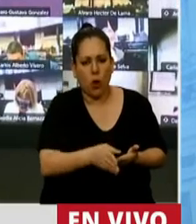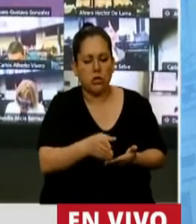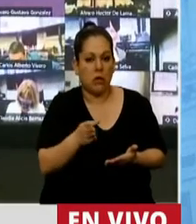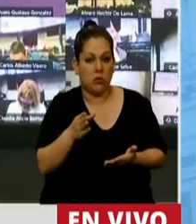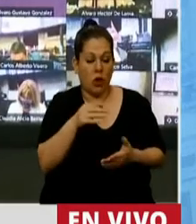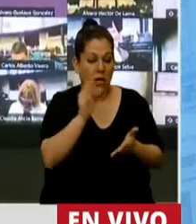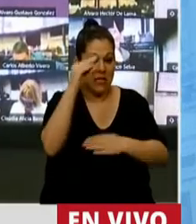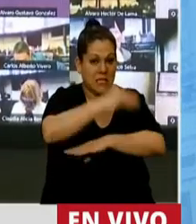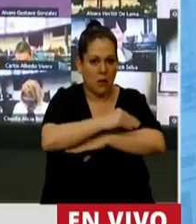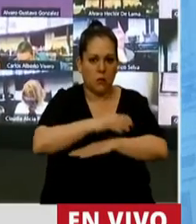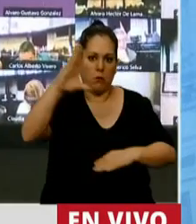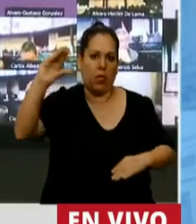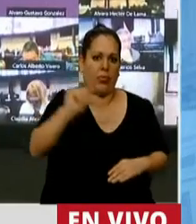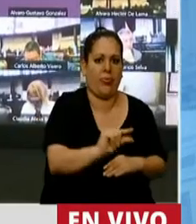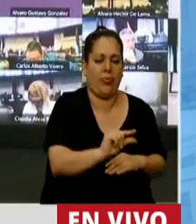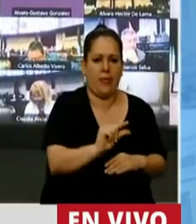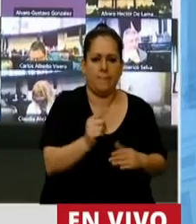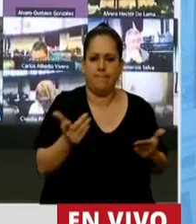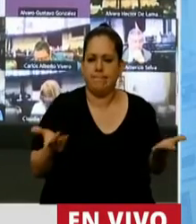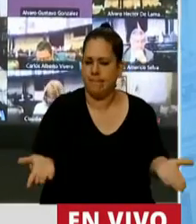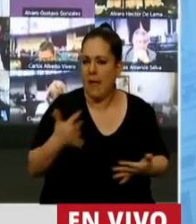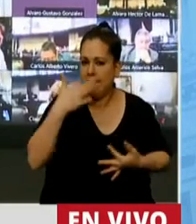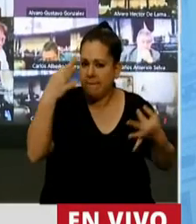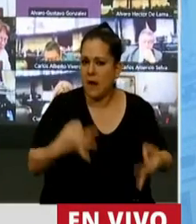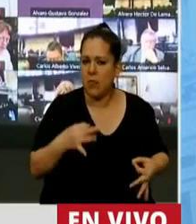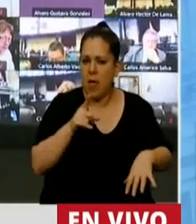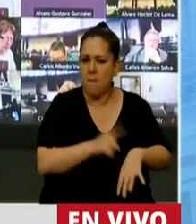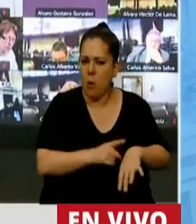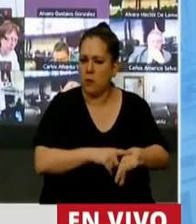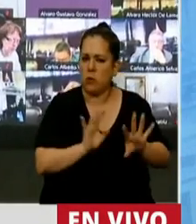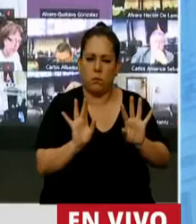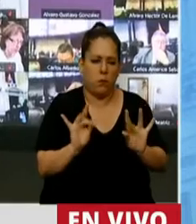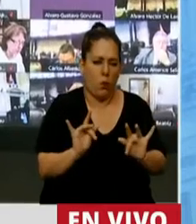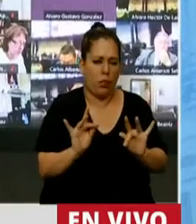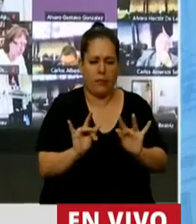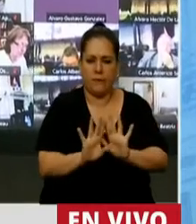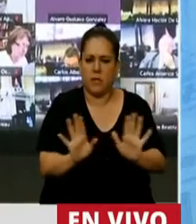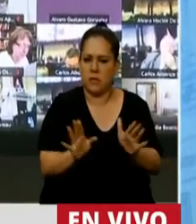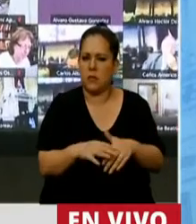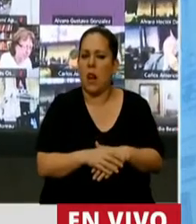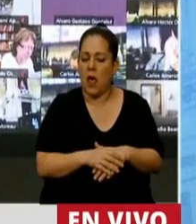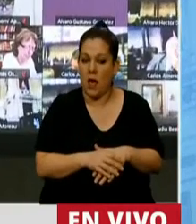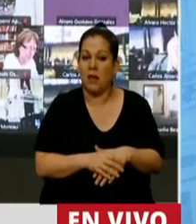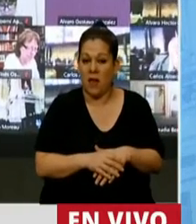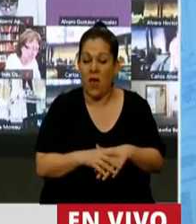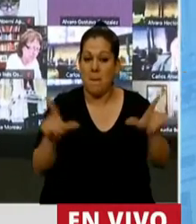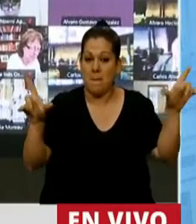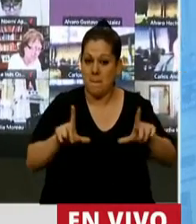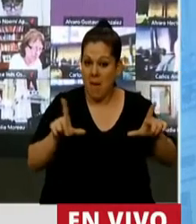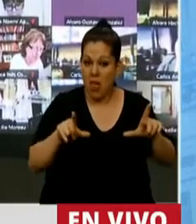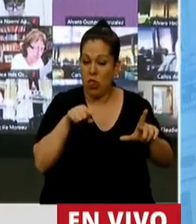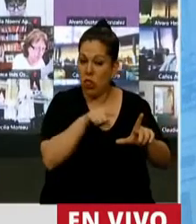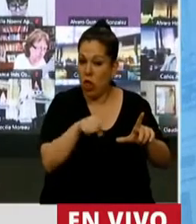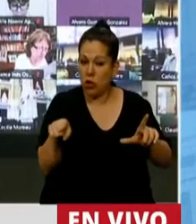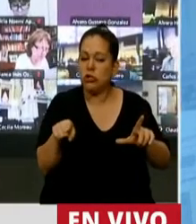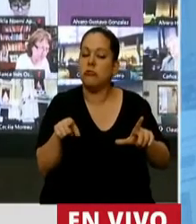recibía. Y la verdad que el momento muy difícil es el momento en donde los medios de comunicaciones